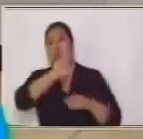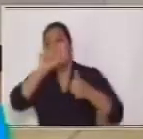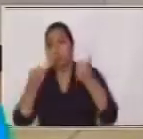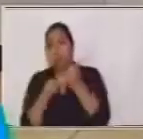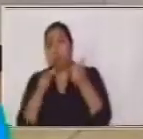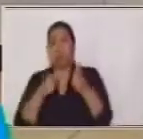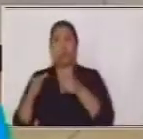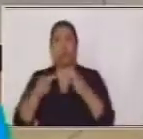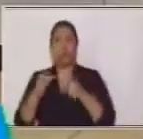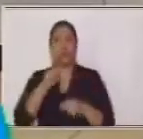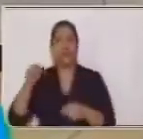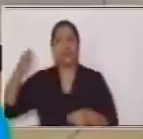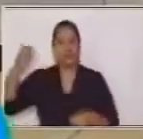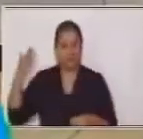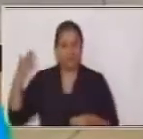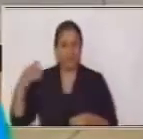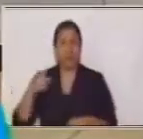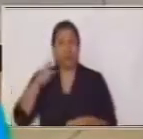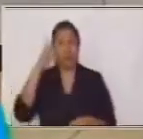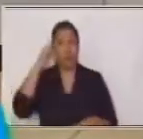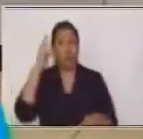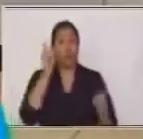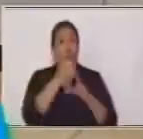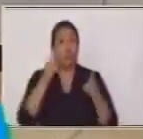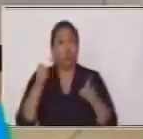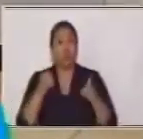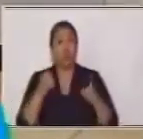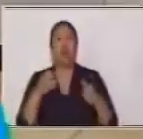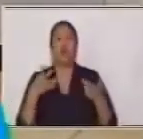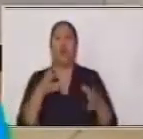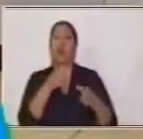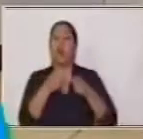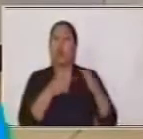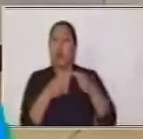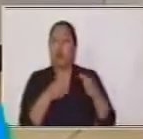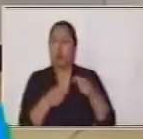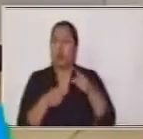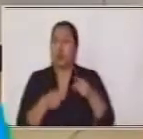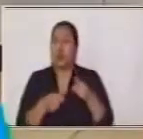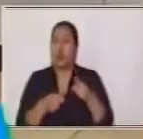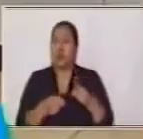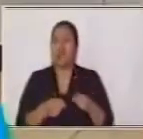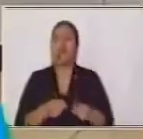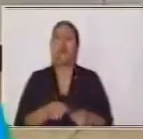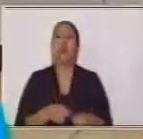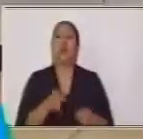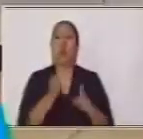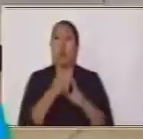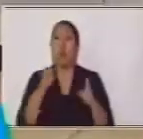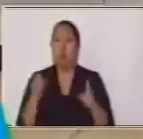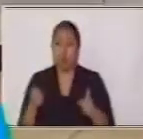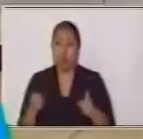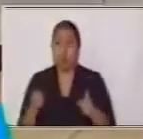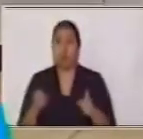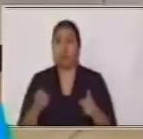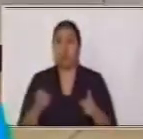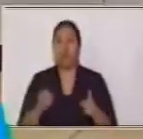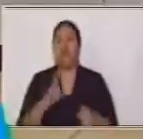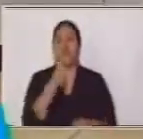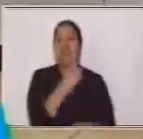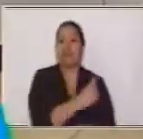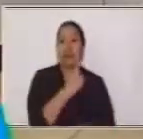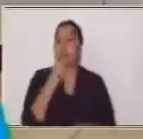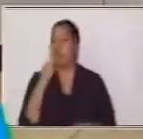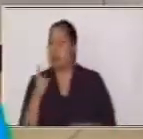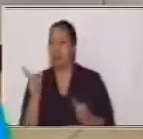si recordamos que eran las oraciones coordinadas, como te lo dije al inicio, son aquellas que cada una